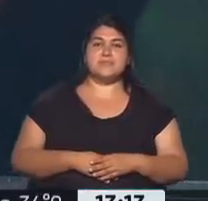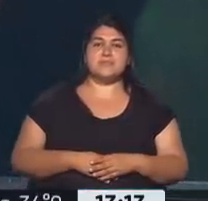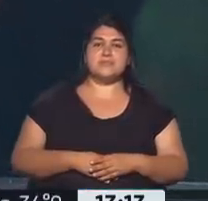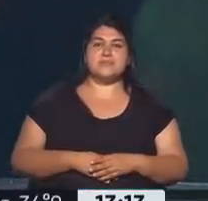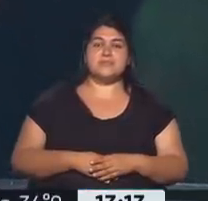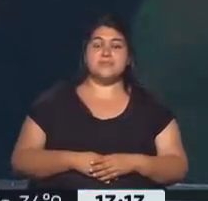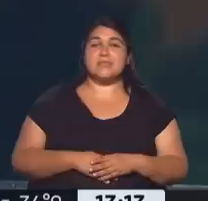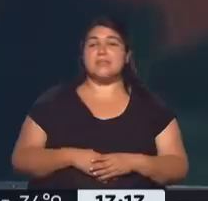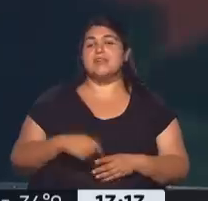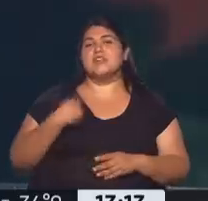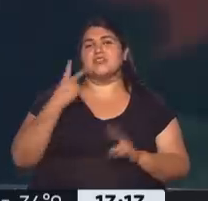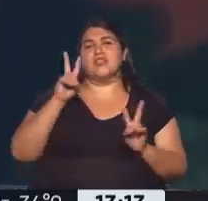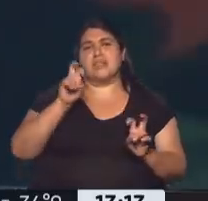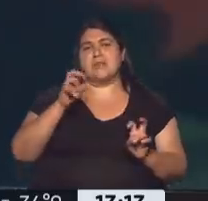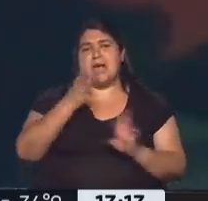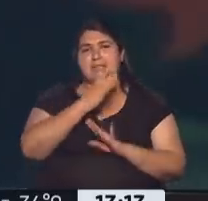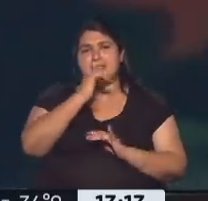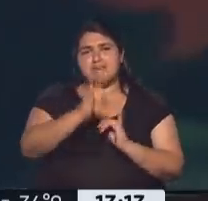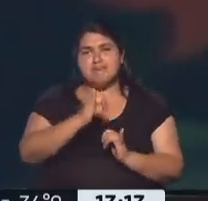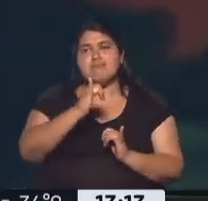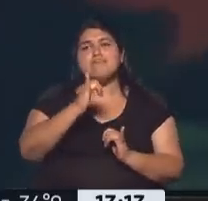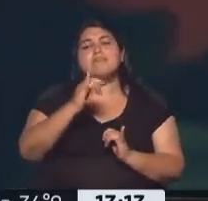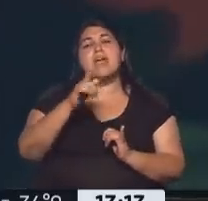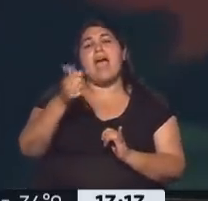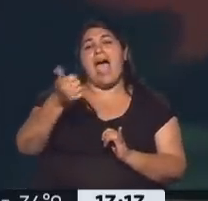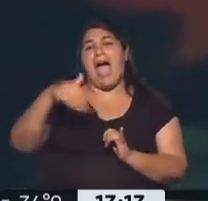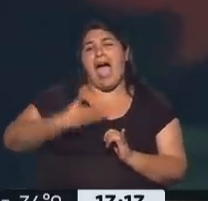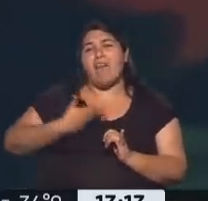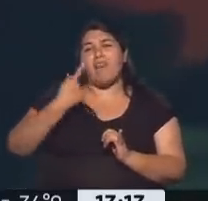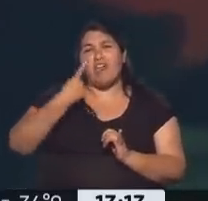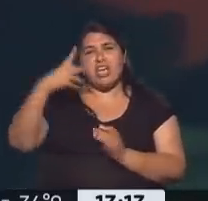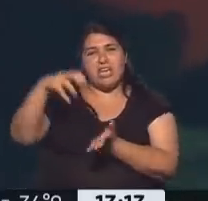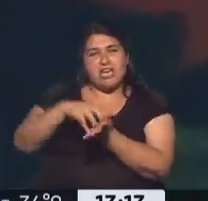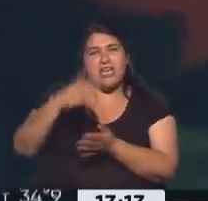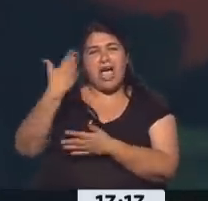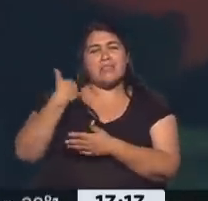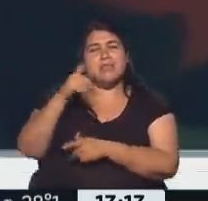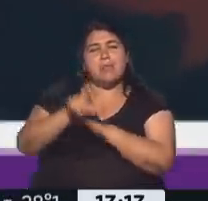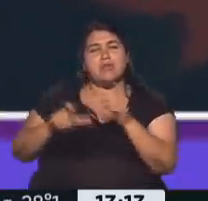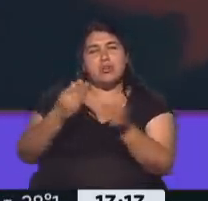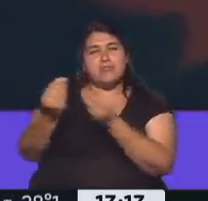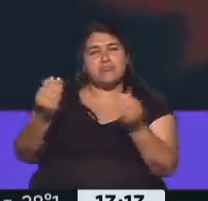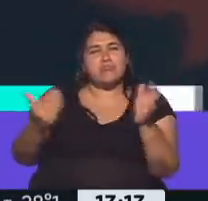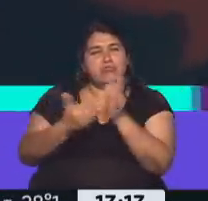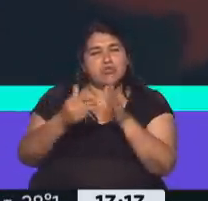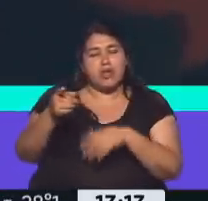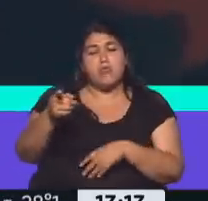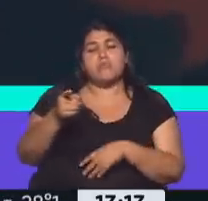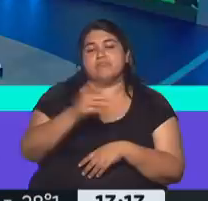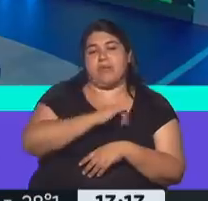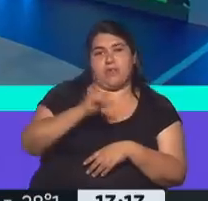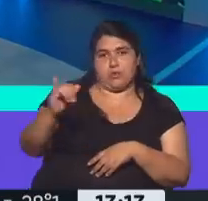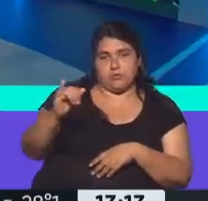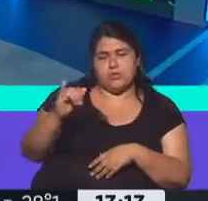El tema se lo habíamos adelantado, la denuncia de la AFI a exfuncionarios de María Eugenia Vidal. Veíamos recién un